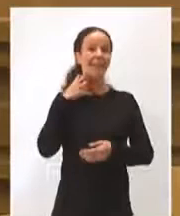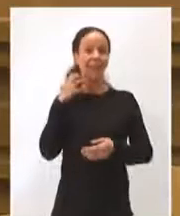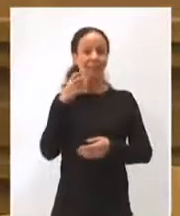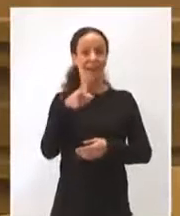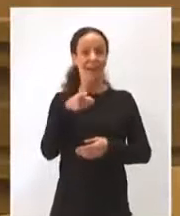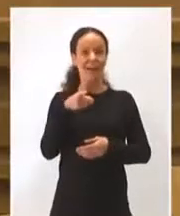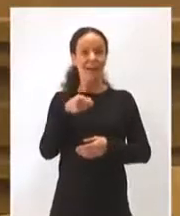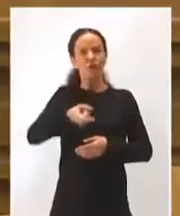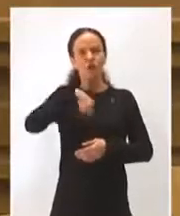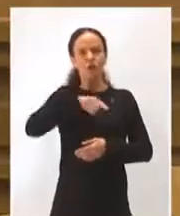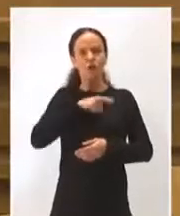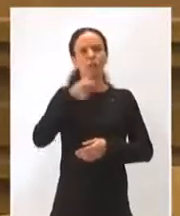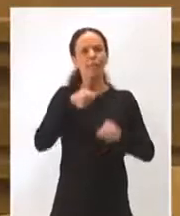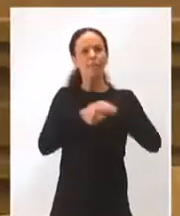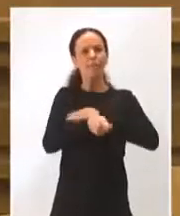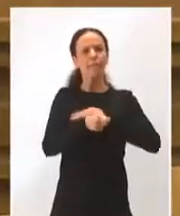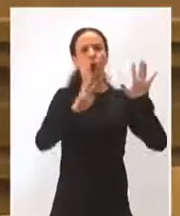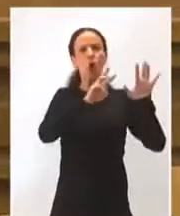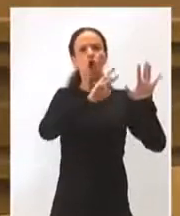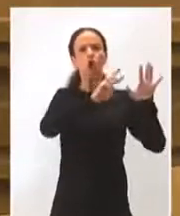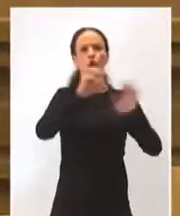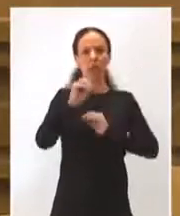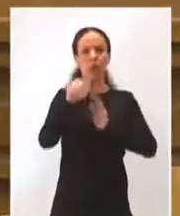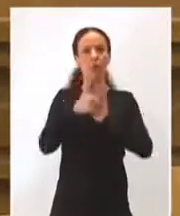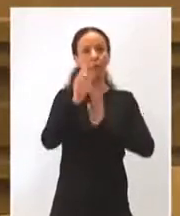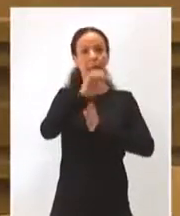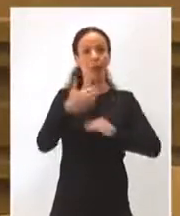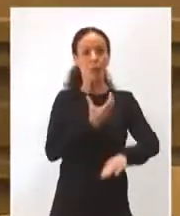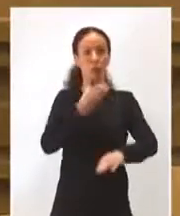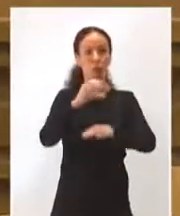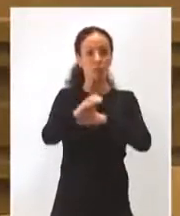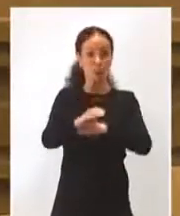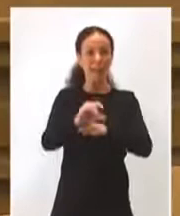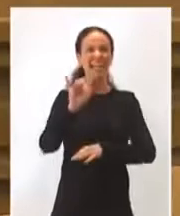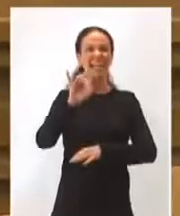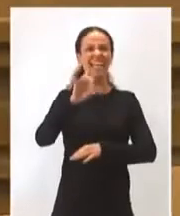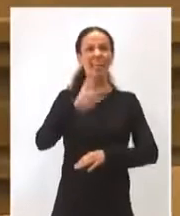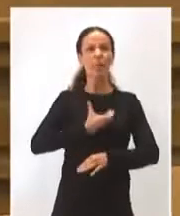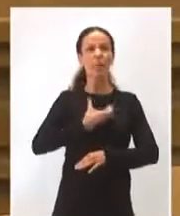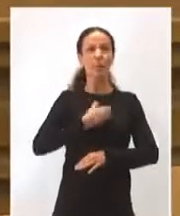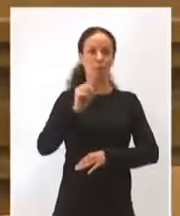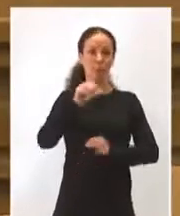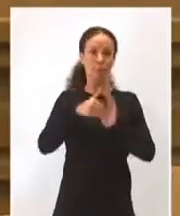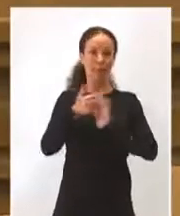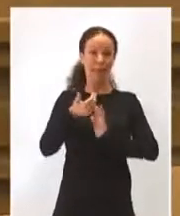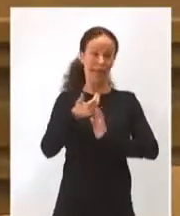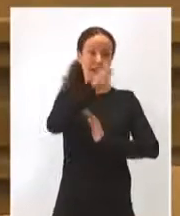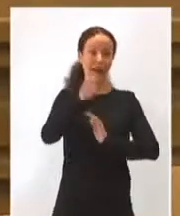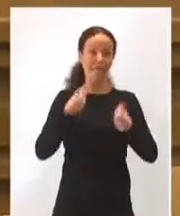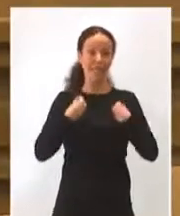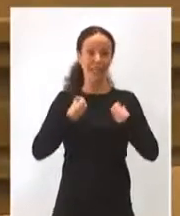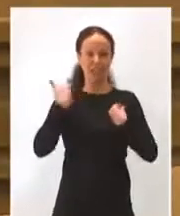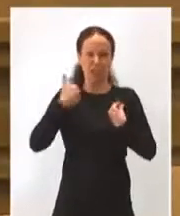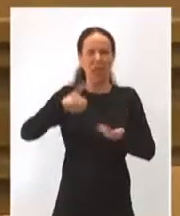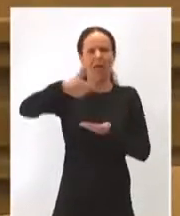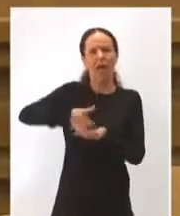vamos a plantear también una inversión de 800.000 euros para una tubería que afectará 15 municipios y 12.000 habitantes, demandada desde hace mucho